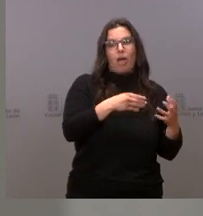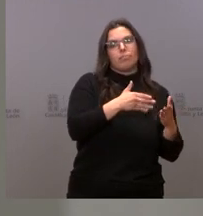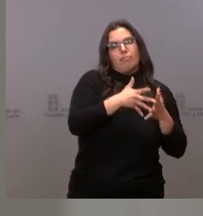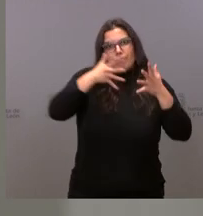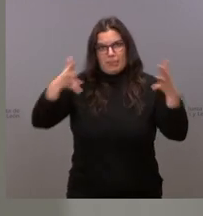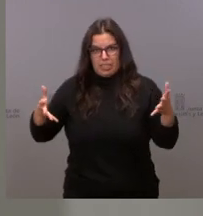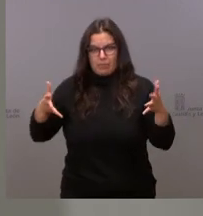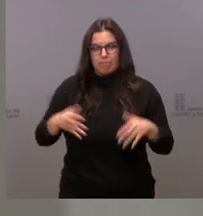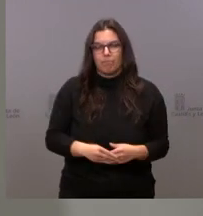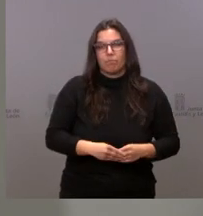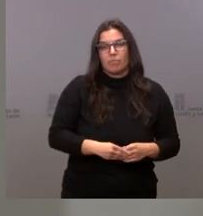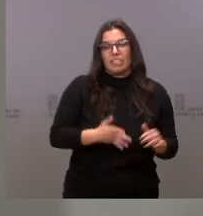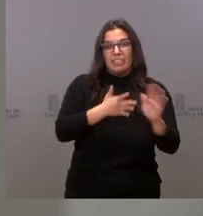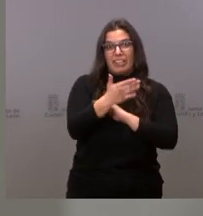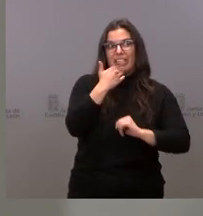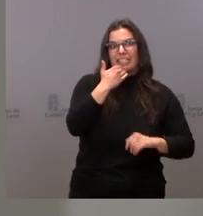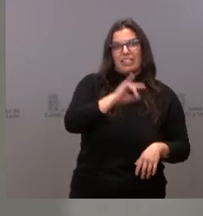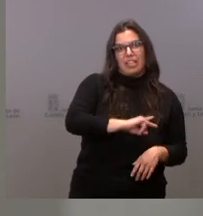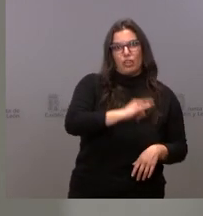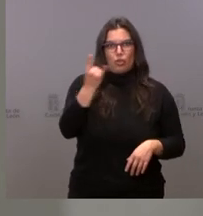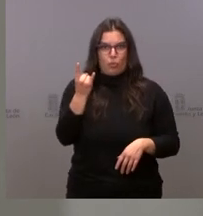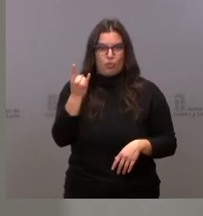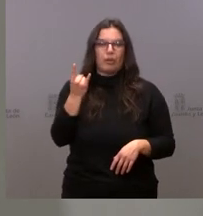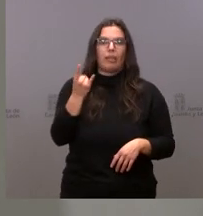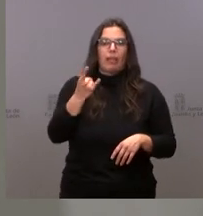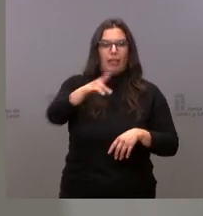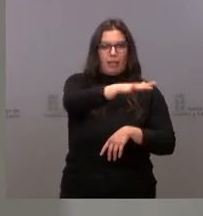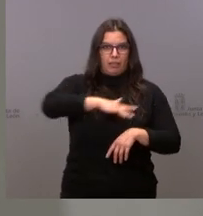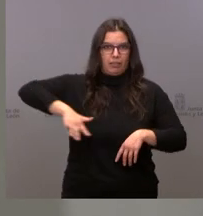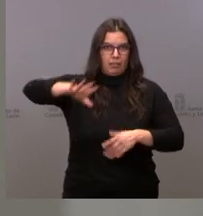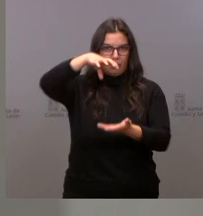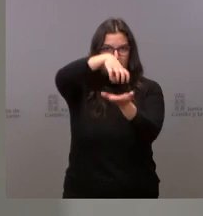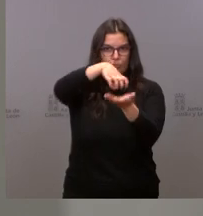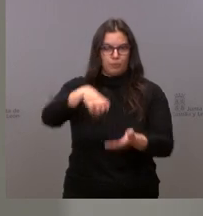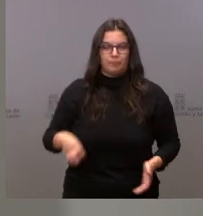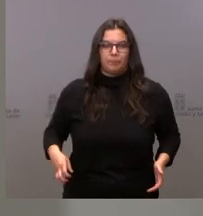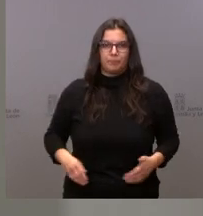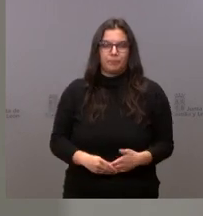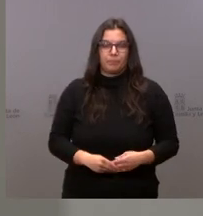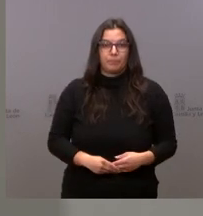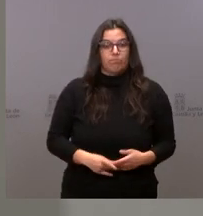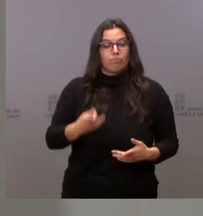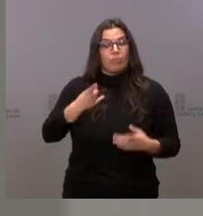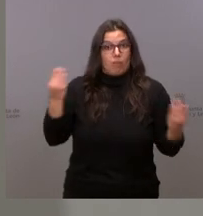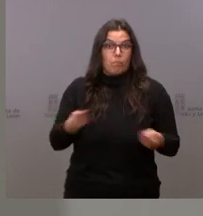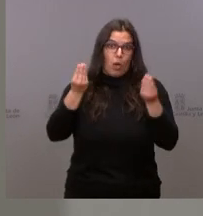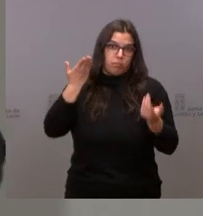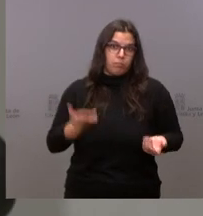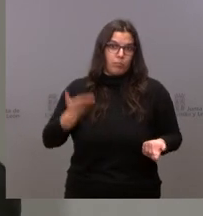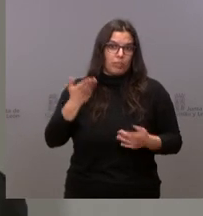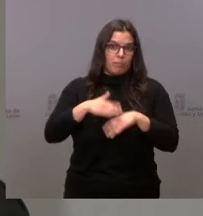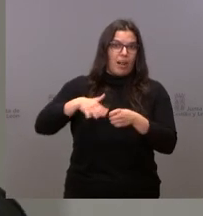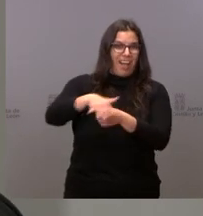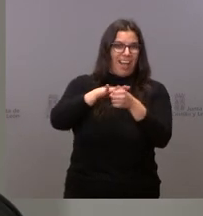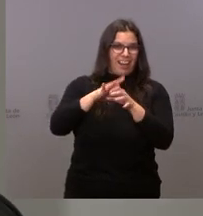edificio. Es casi triplicar la superficie del actual edificio. Una importante mejora para esa